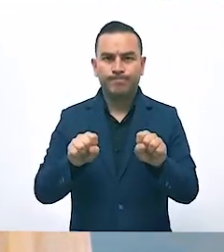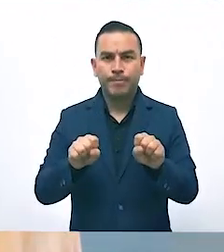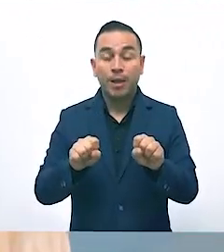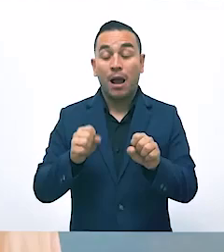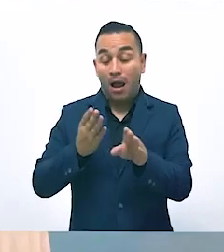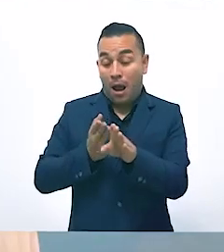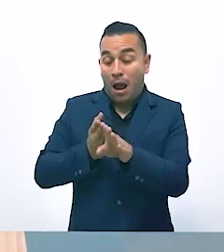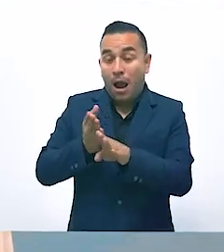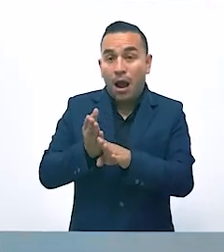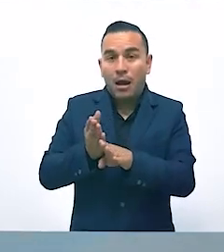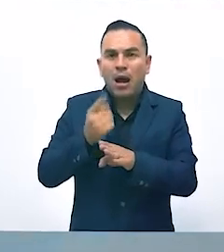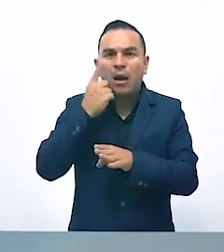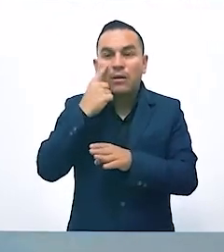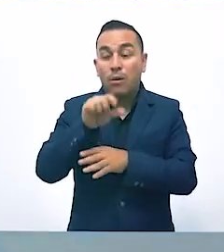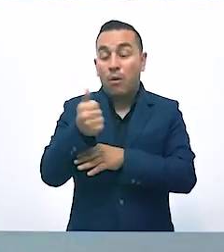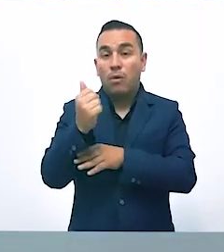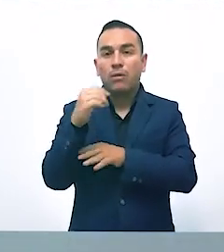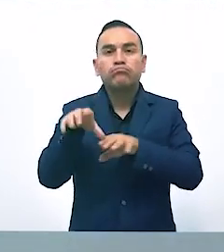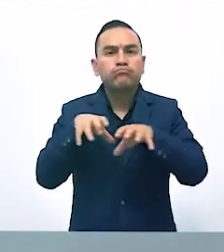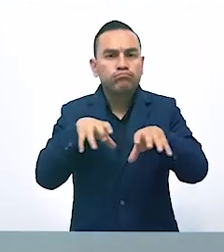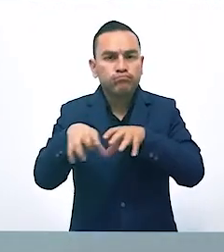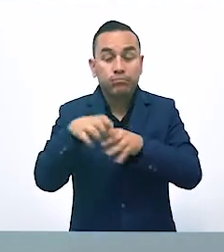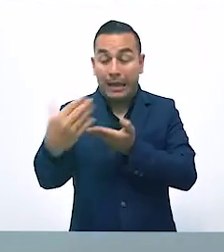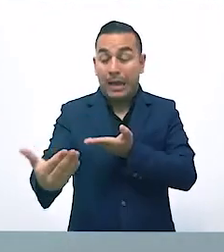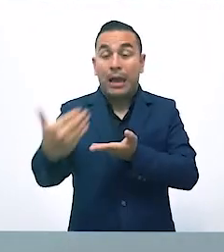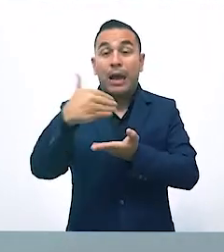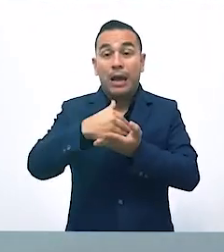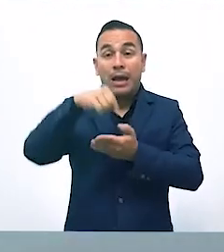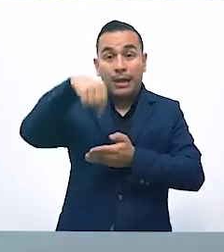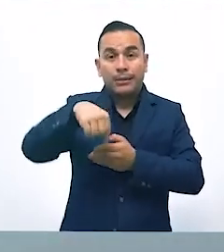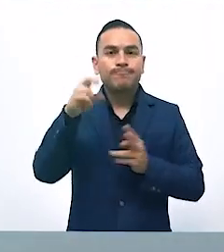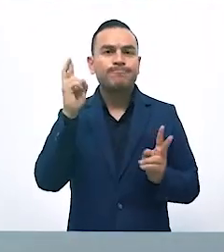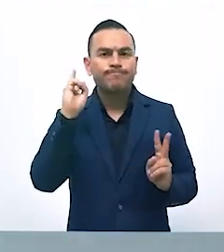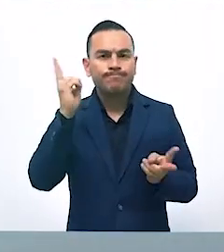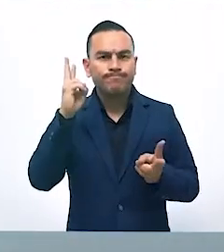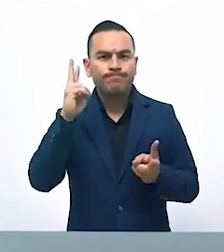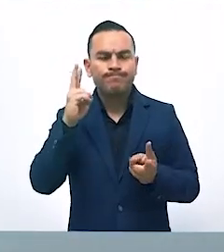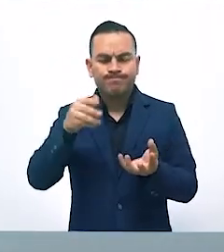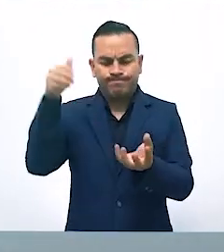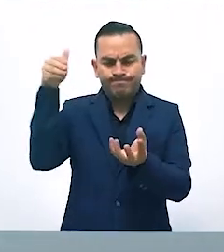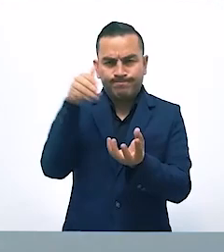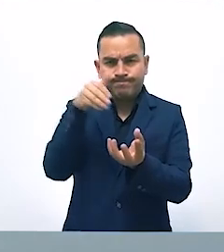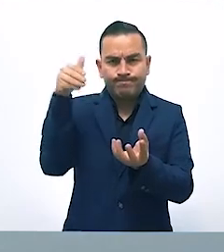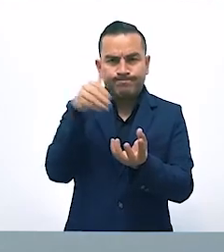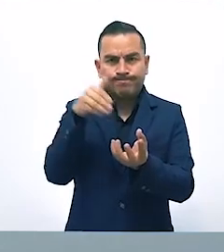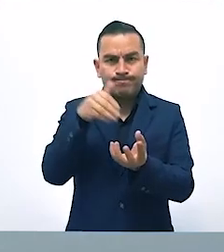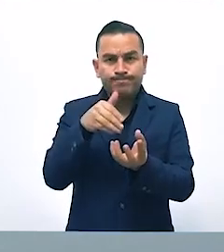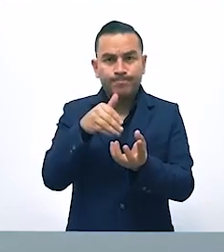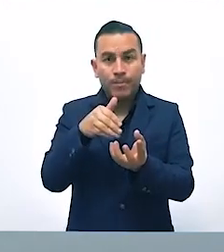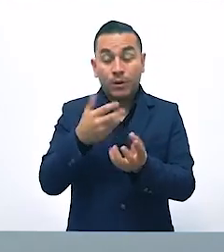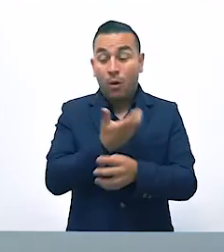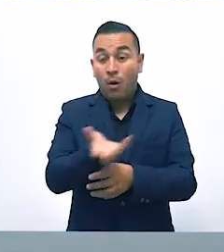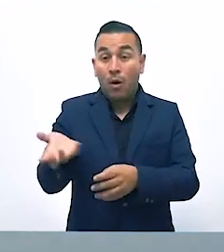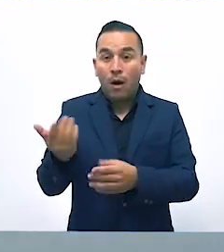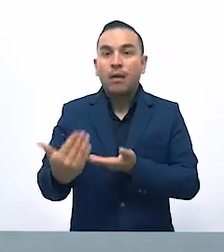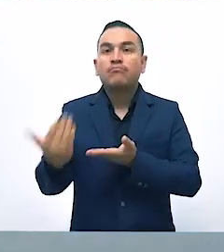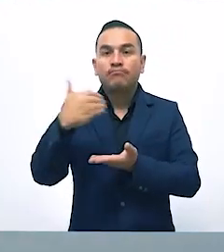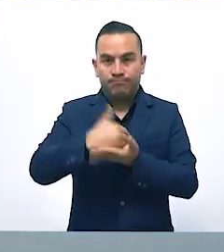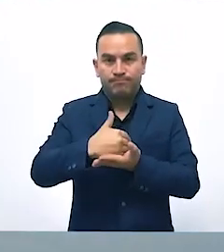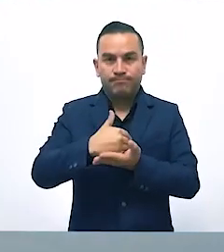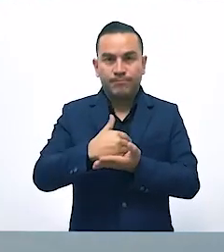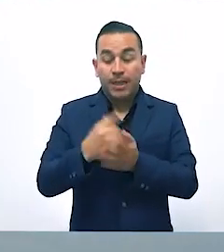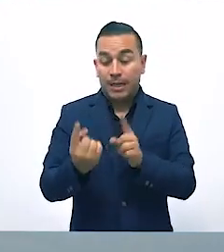Muchos de estos profesionales venían del interior del país y se trasladaron hacia la capital para capacitarse. A los que atendieron el llamado